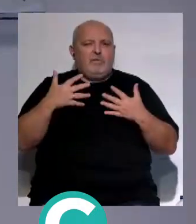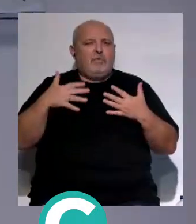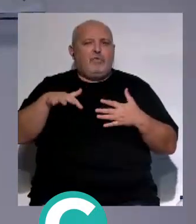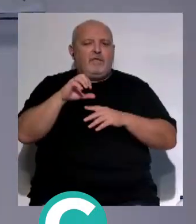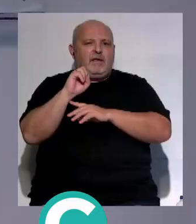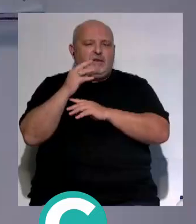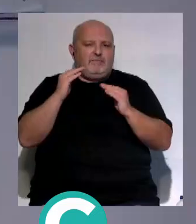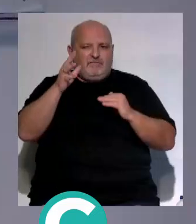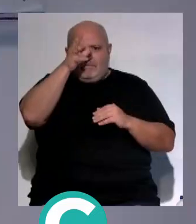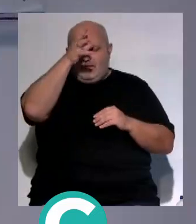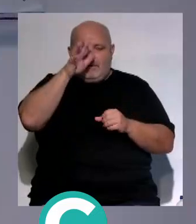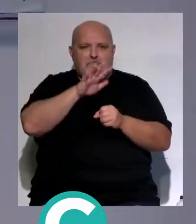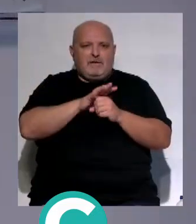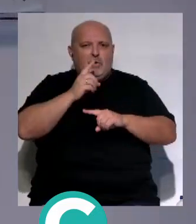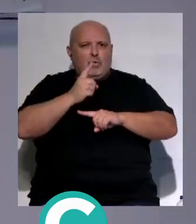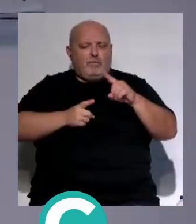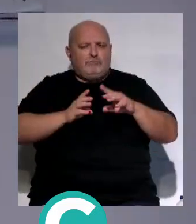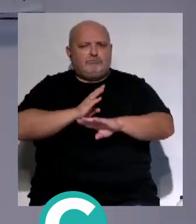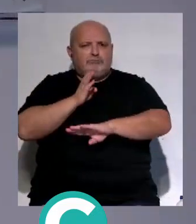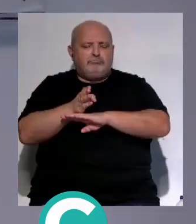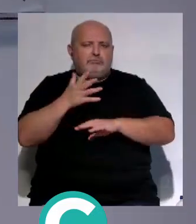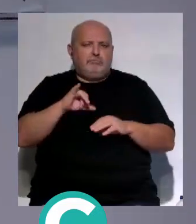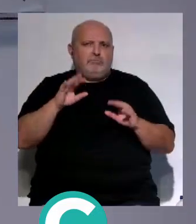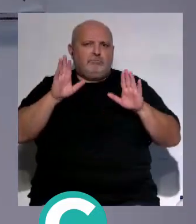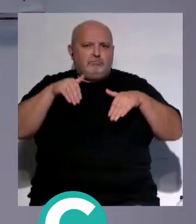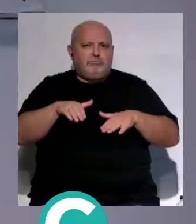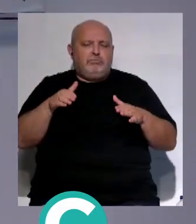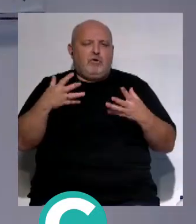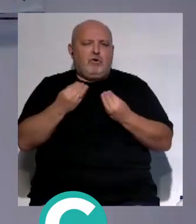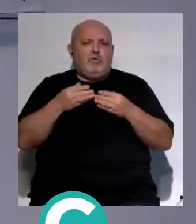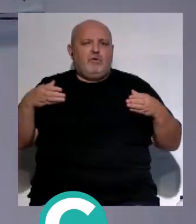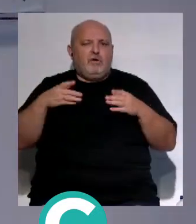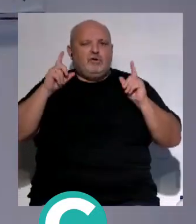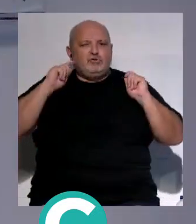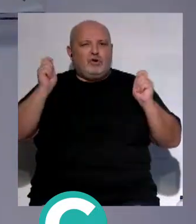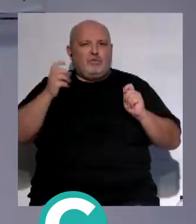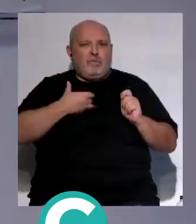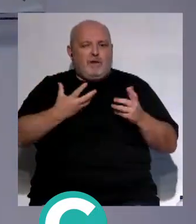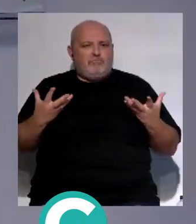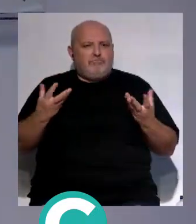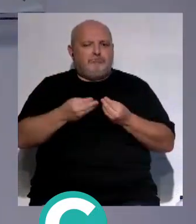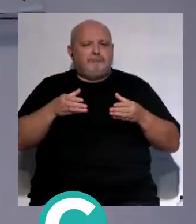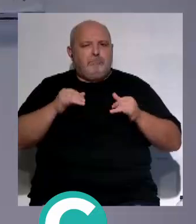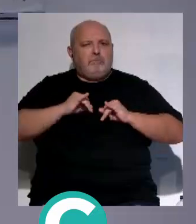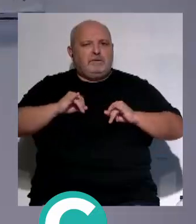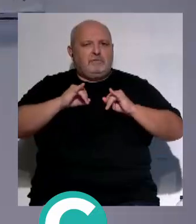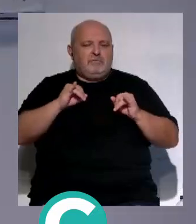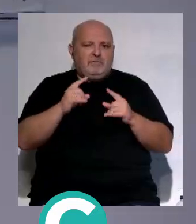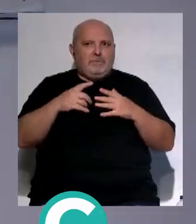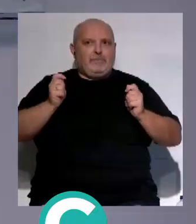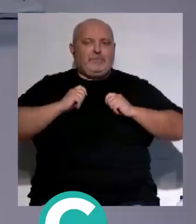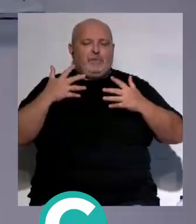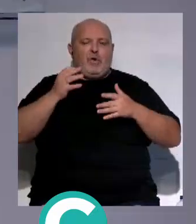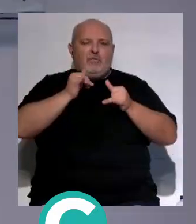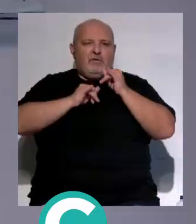Caleta durante el verano. Martes y jueves pueden disfrutar de un baño en el mar con los socorristas municipales, un paseo por la playa o